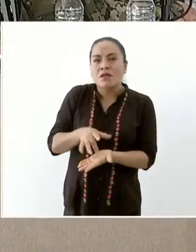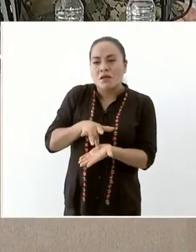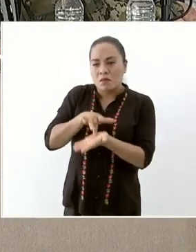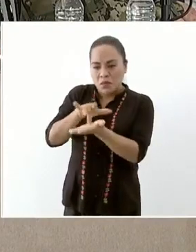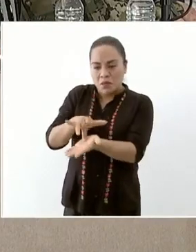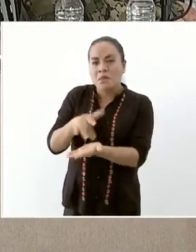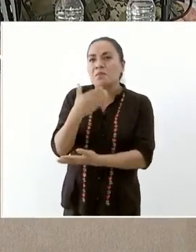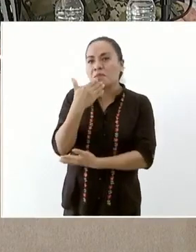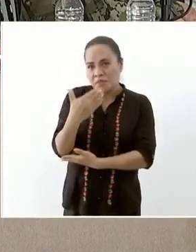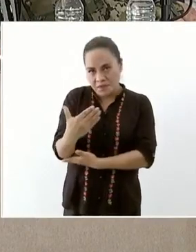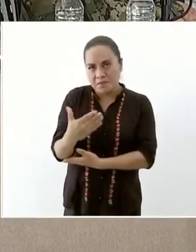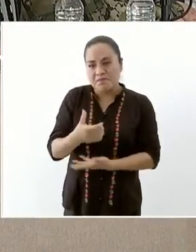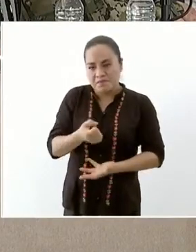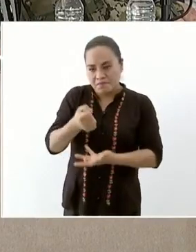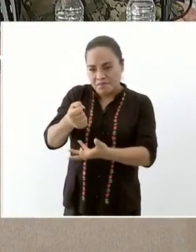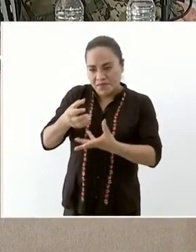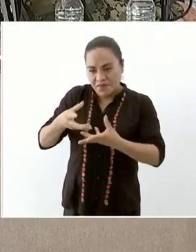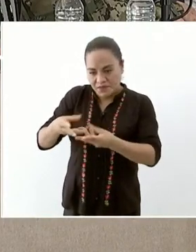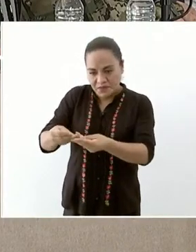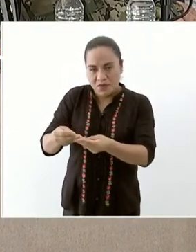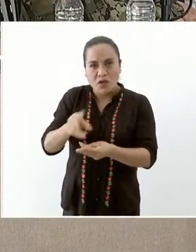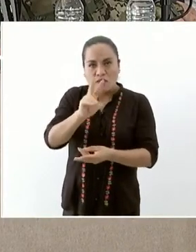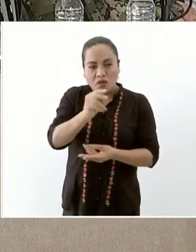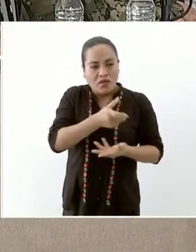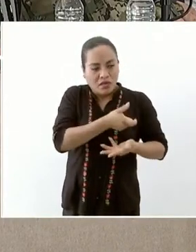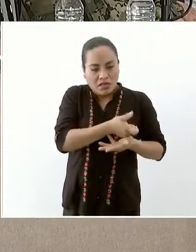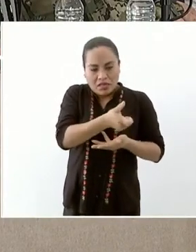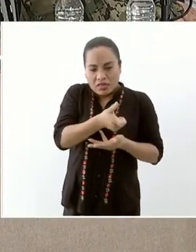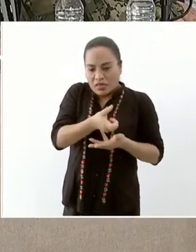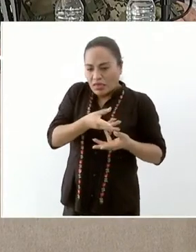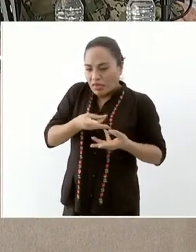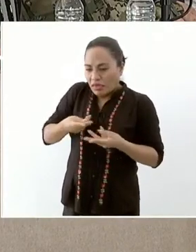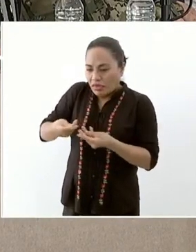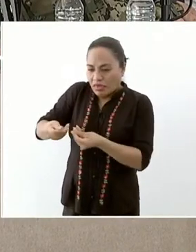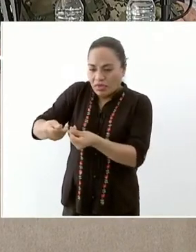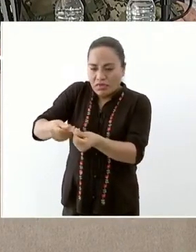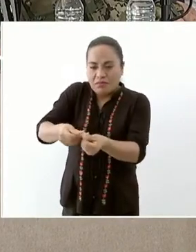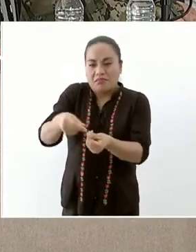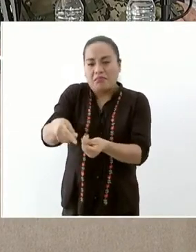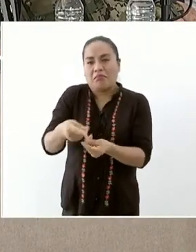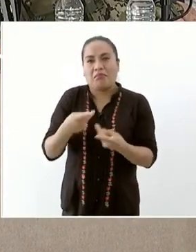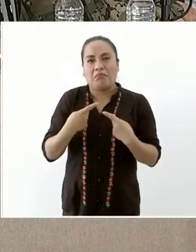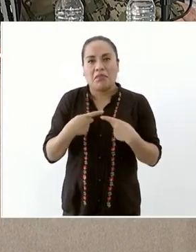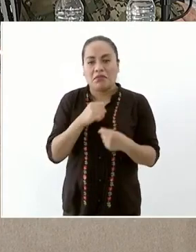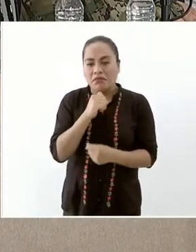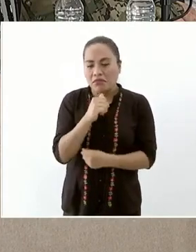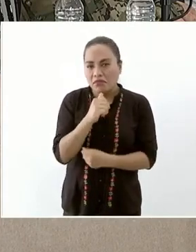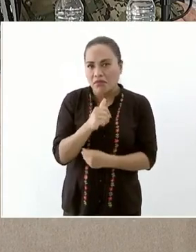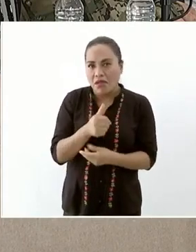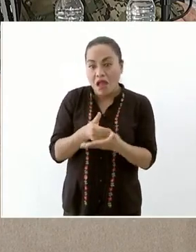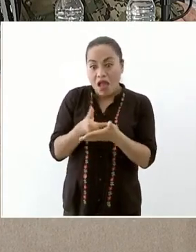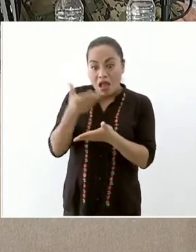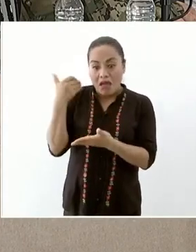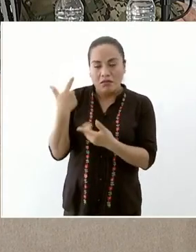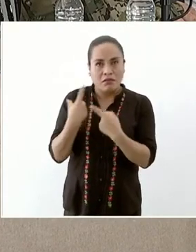gente que no se quede en el camino porque había toda una industria